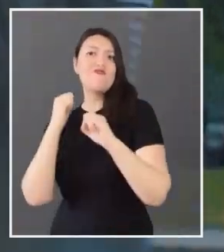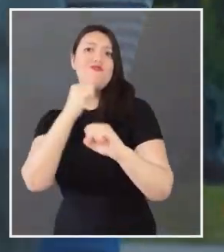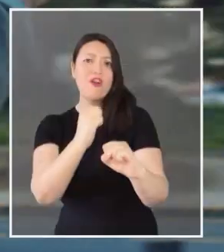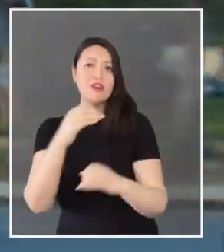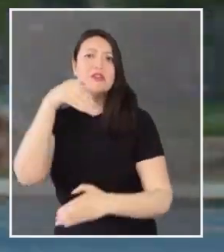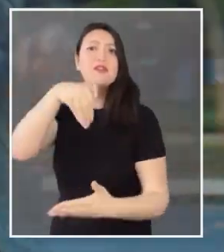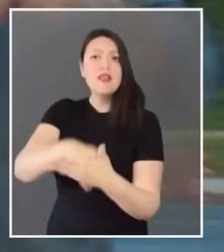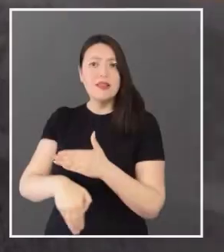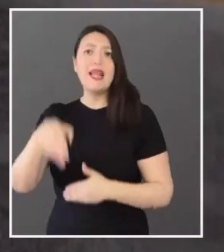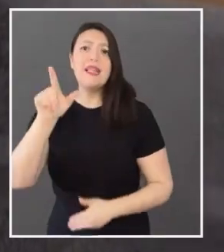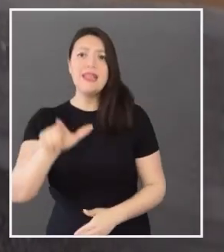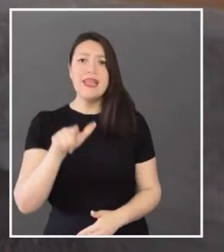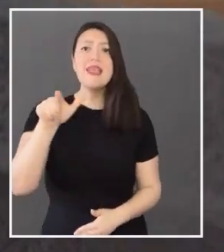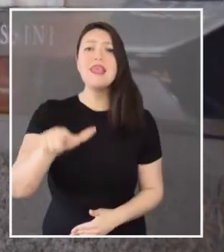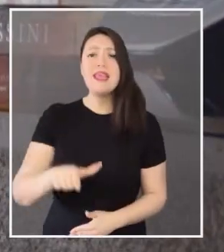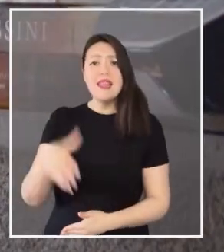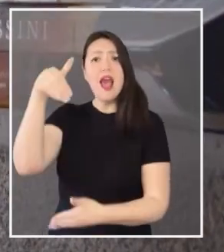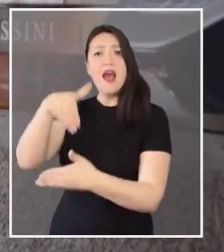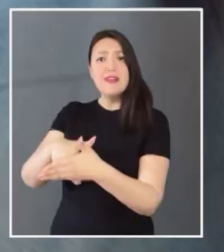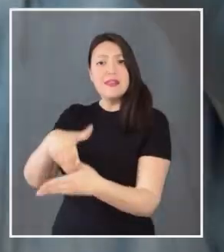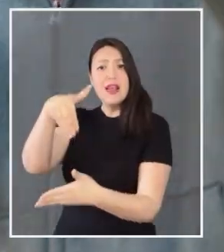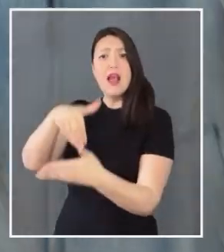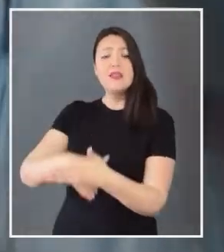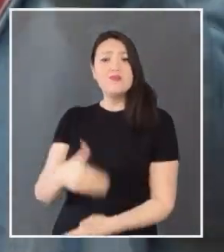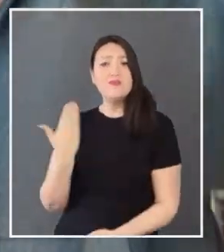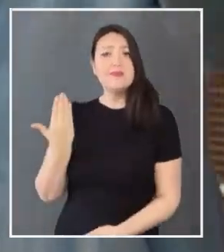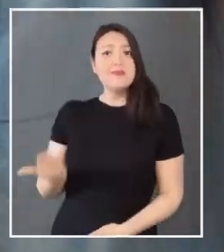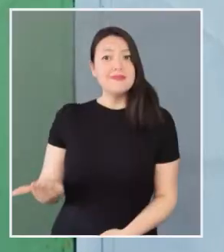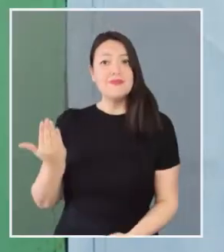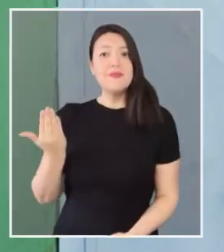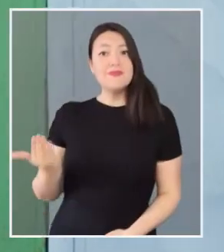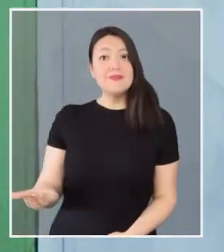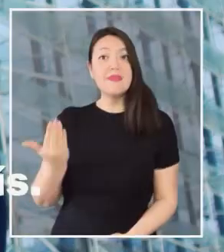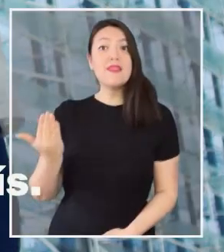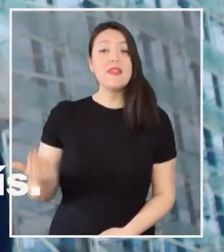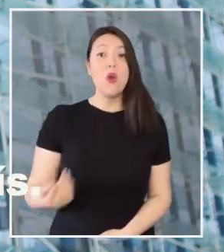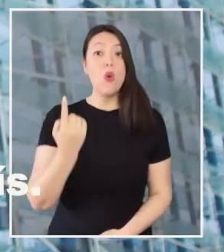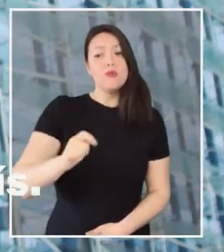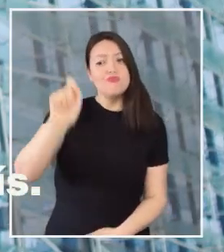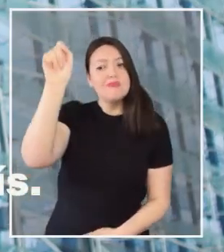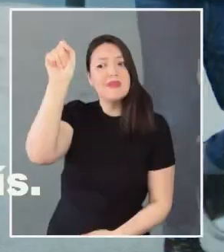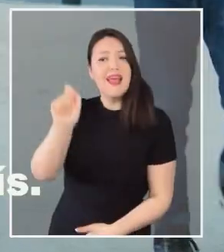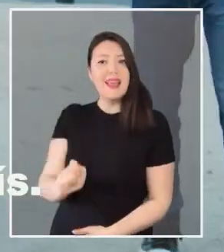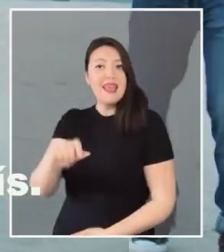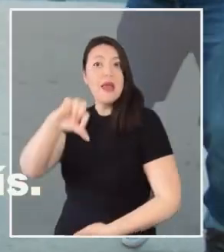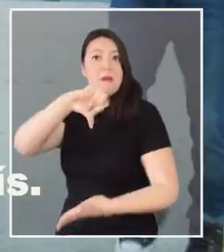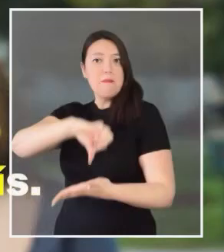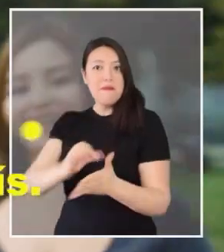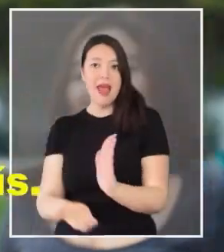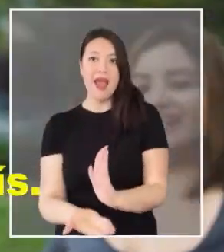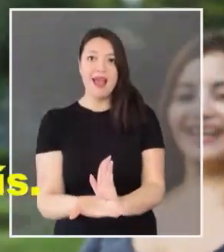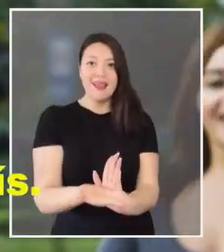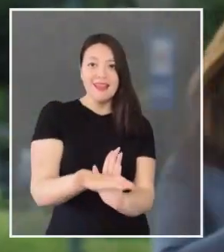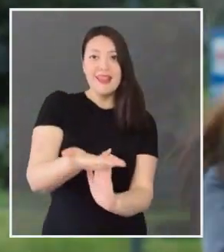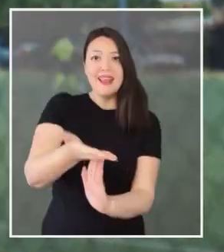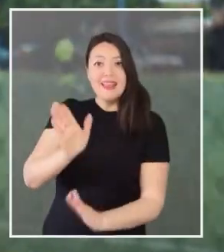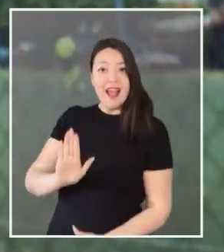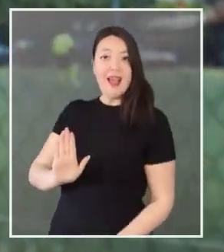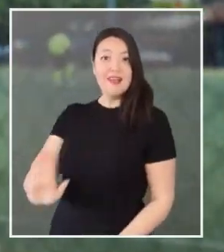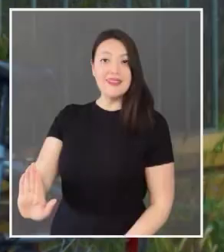En Contra Y el 17 se vota así Así, así, así Una línea para en Contra Y para arriba va el país